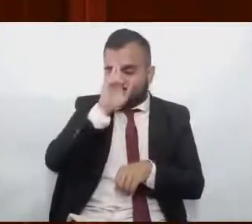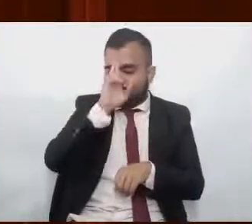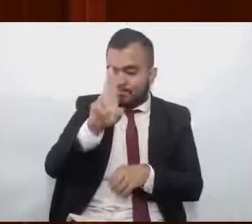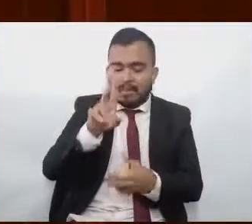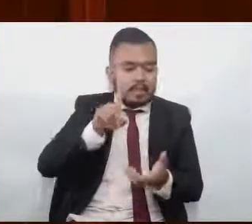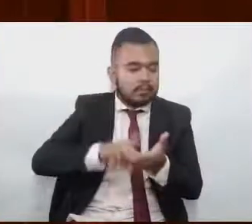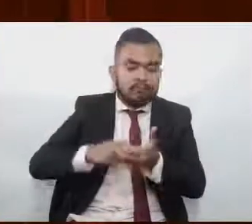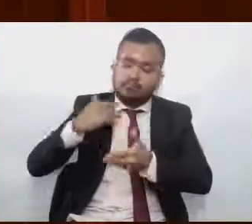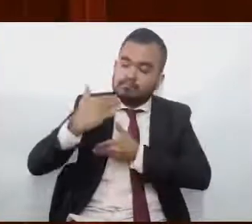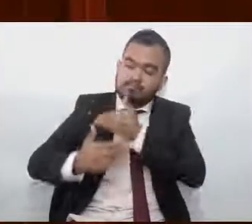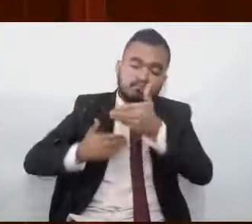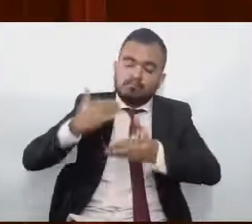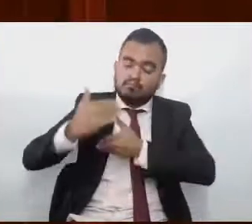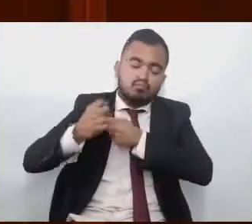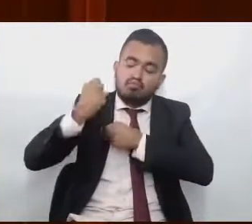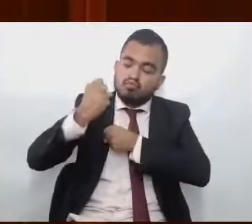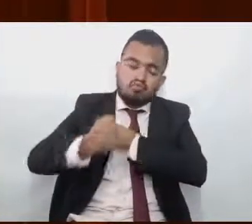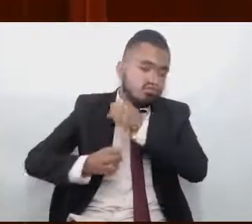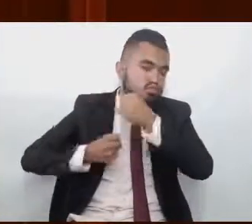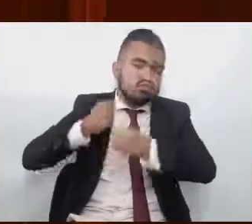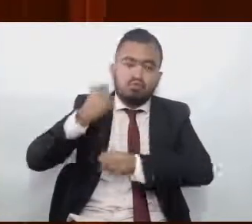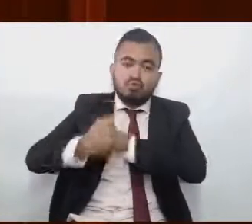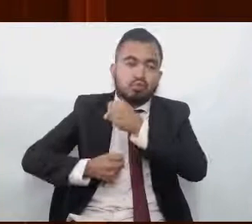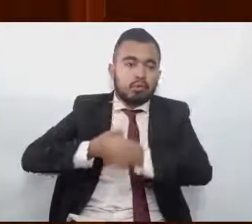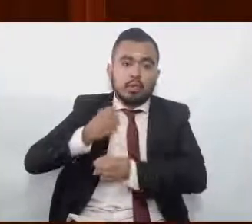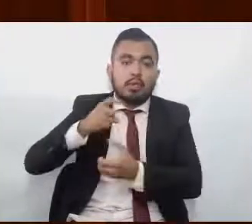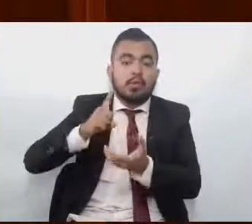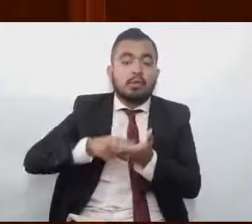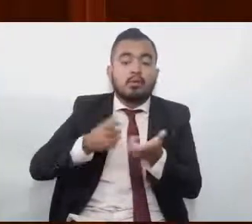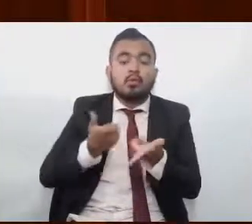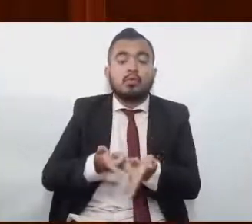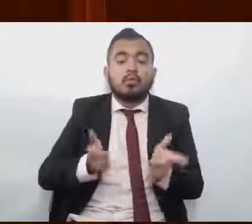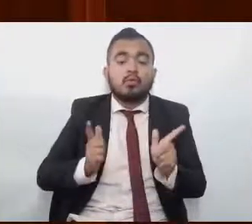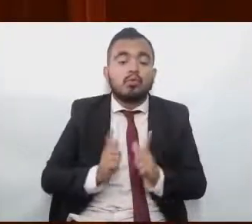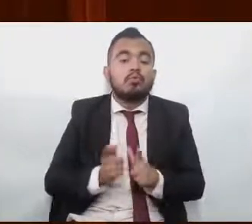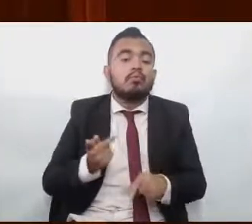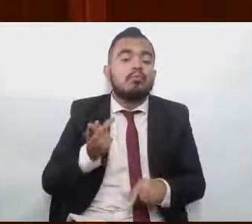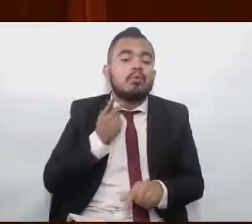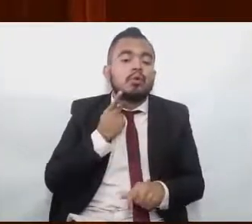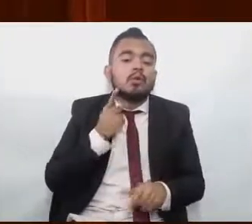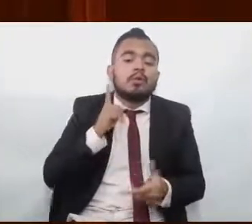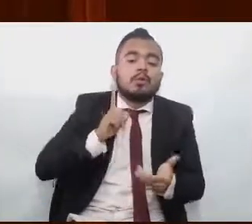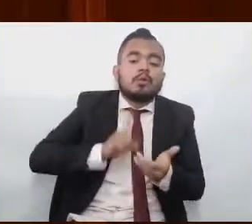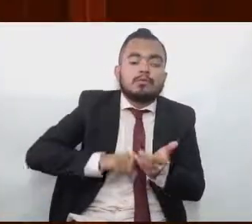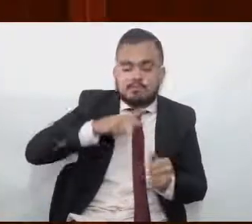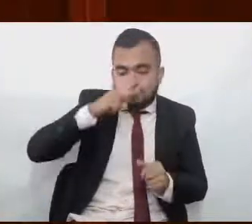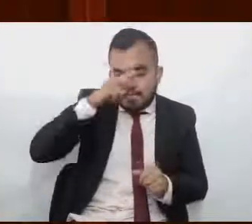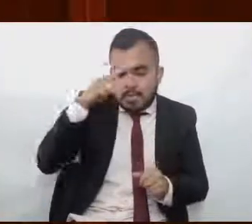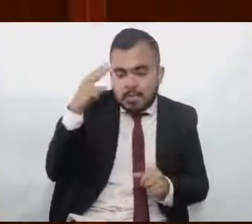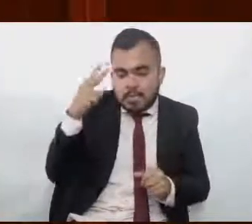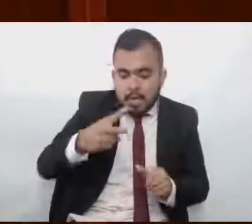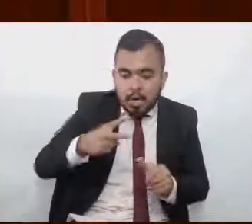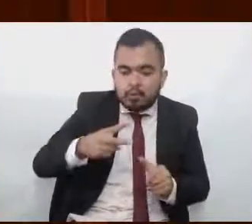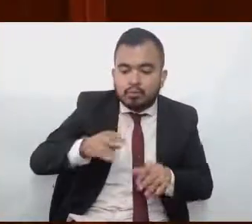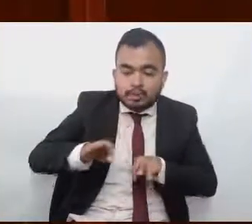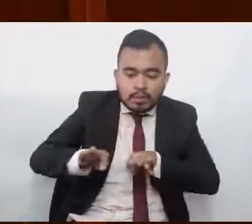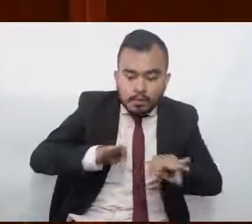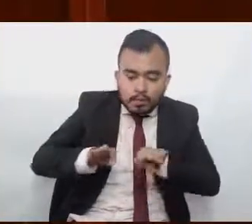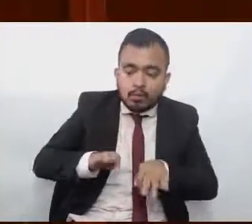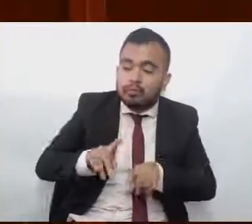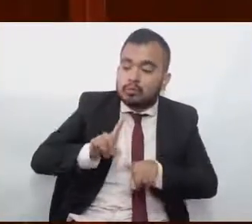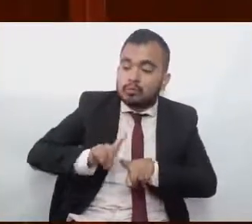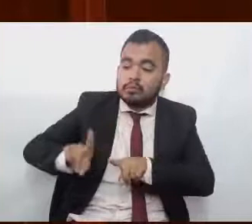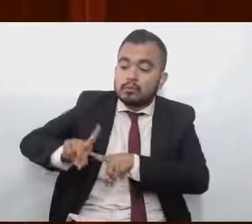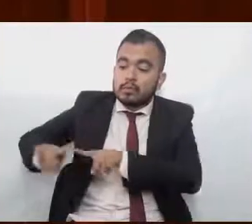muchos años que conocemos, desde el Partido Mexicano, los trabajadores y muchas organizaciones sociales que nos han acompañado